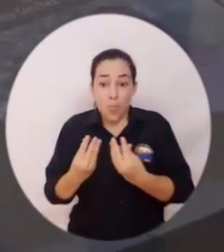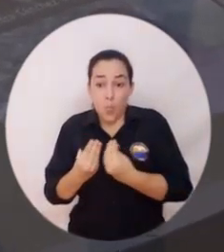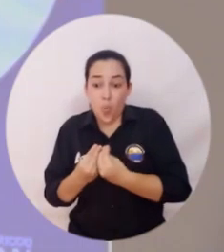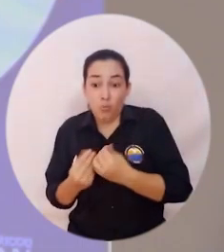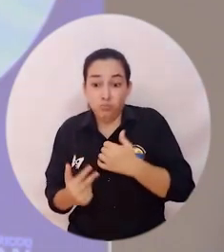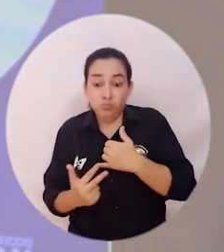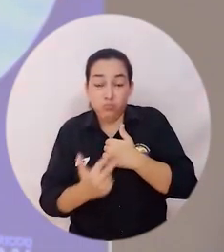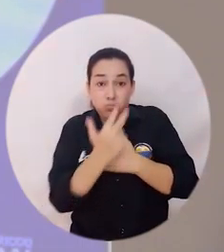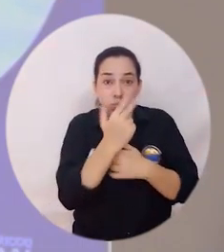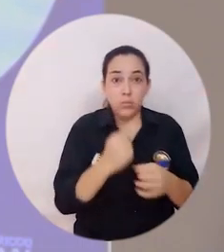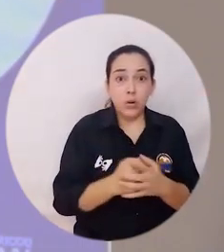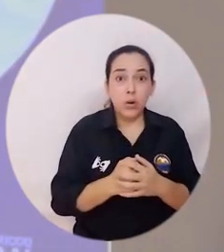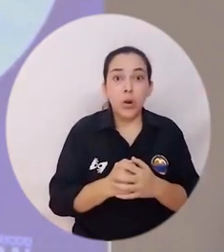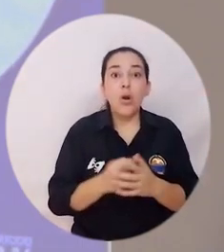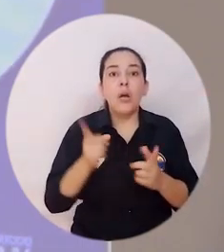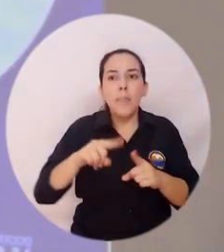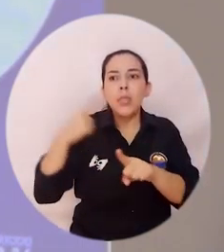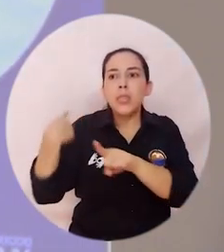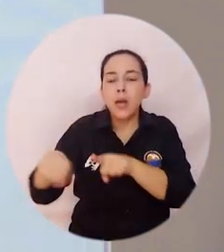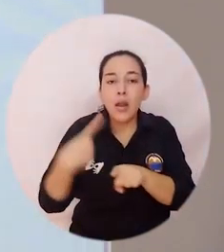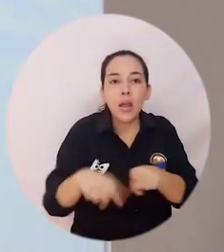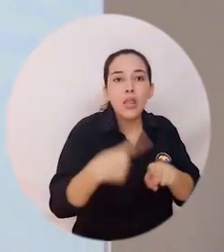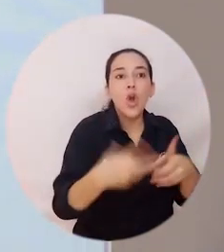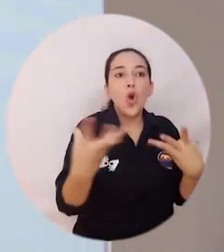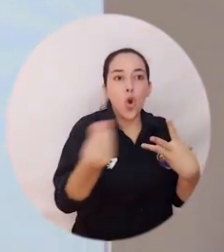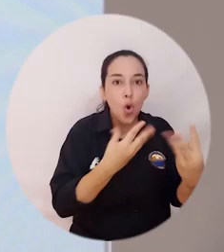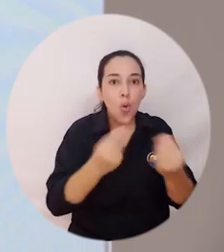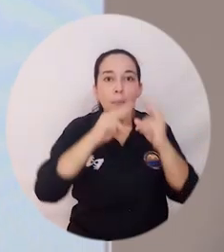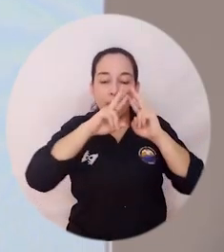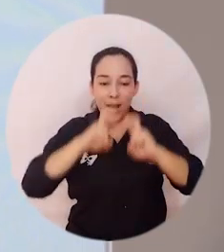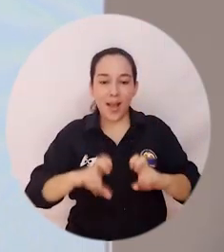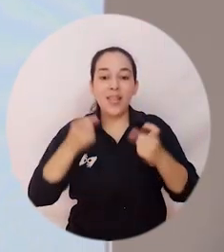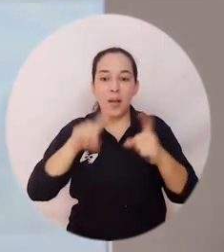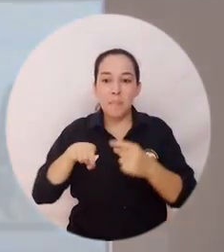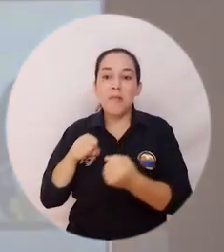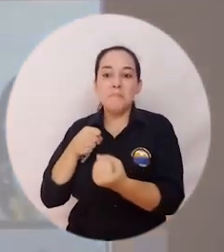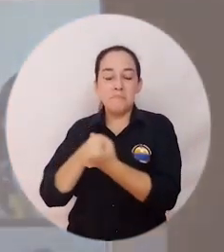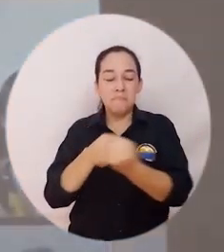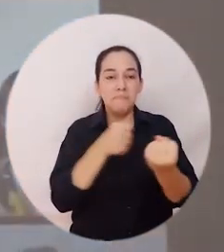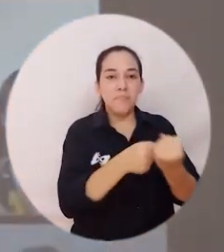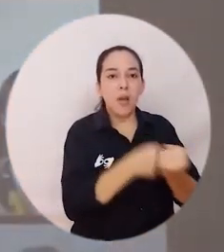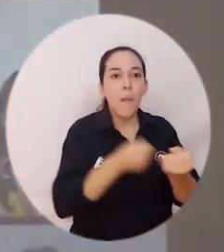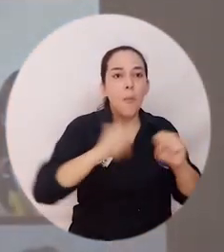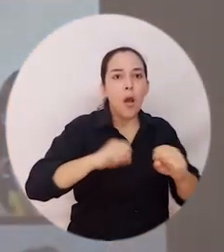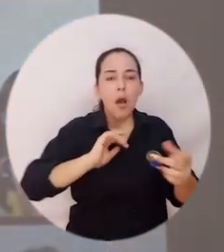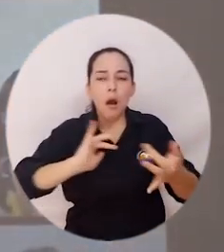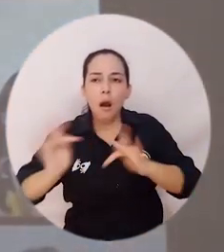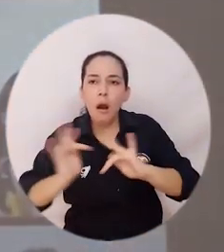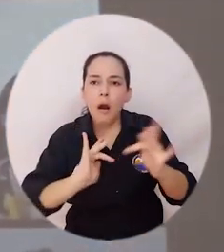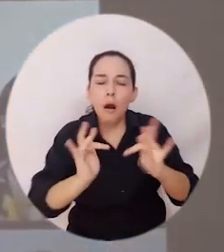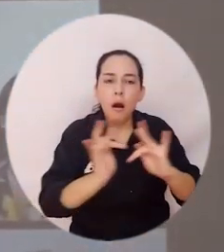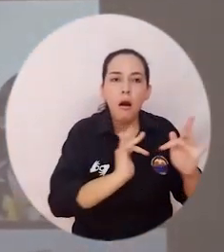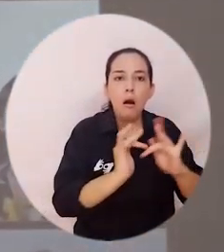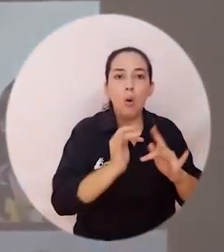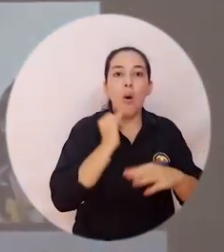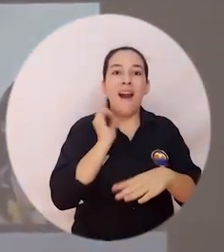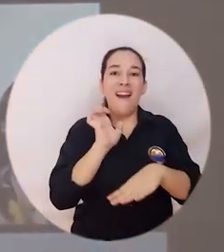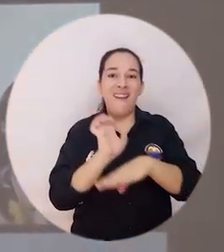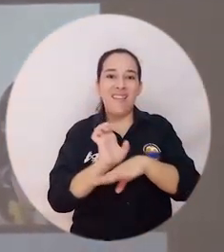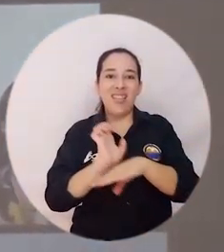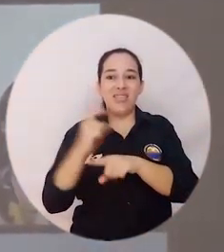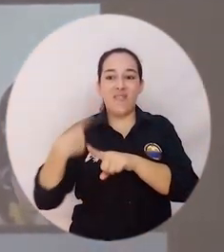Universitario, sino que también los distintos grupos de investigación y semillero se iban a beneficiar porque iban a poder interactuar con una entidad